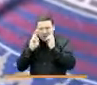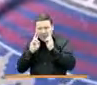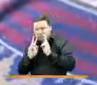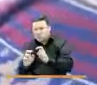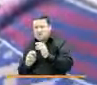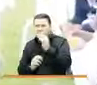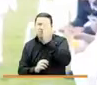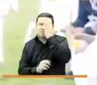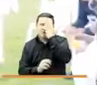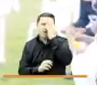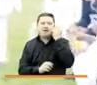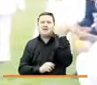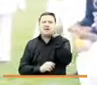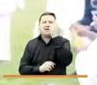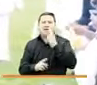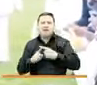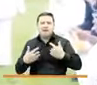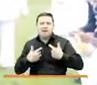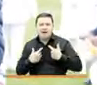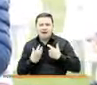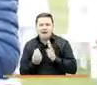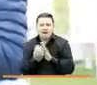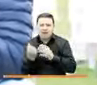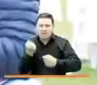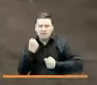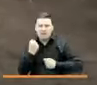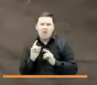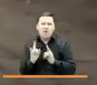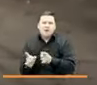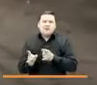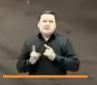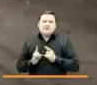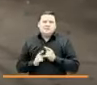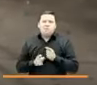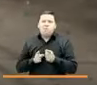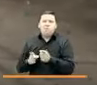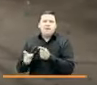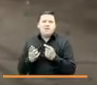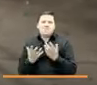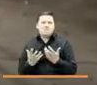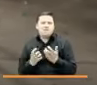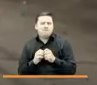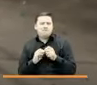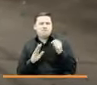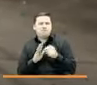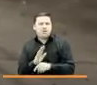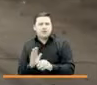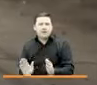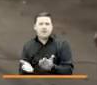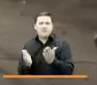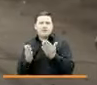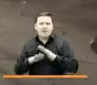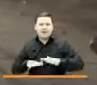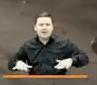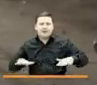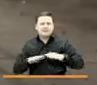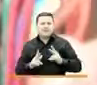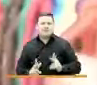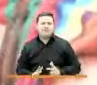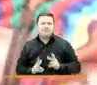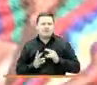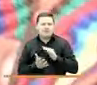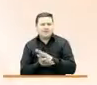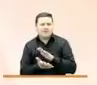memorias plurales de las víctimas del conflicto armado. Inspirados en aquellos deseos profundos de recuperar los espacios de la vida tranquila,